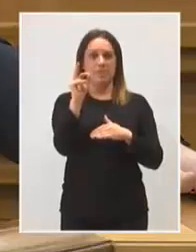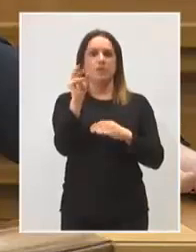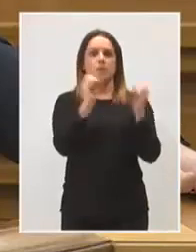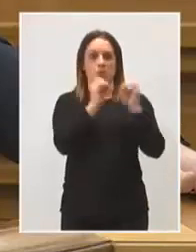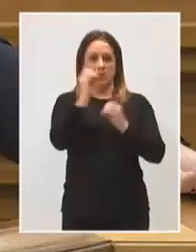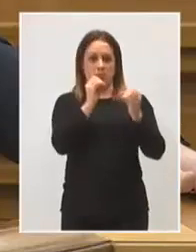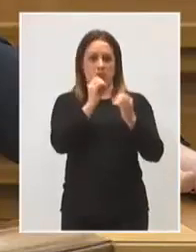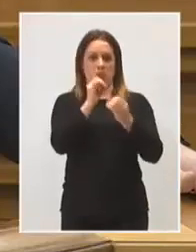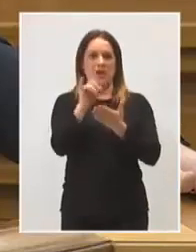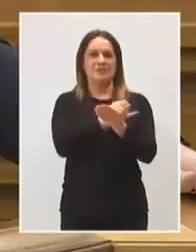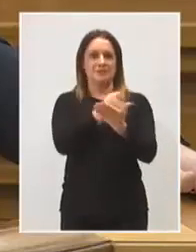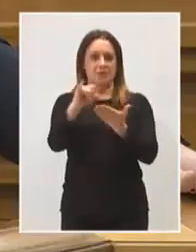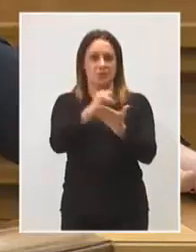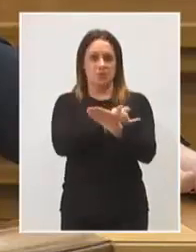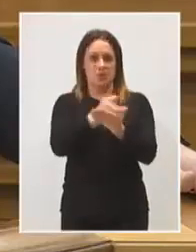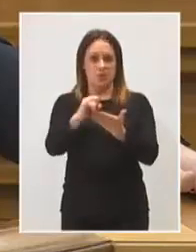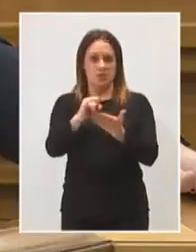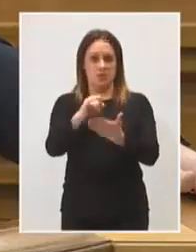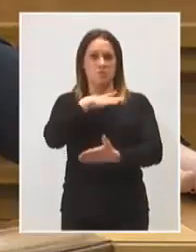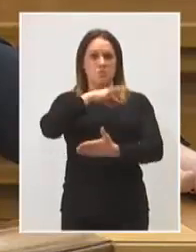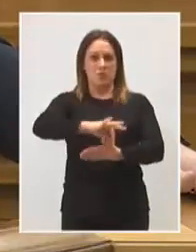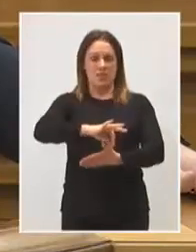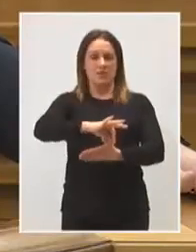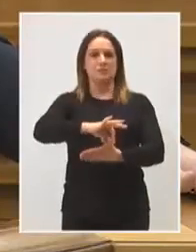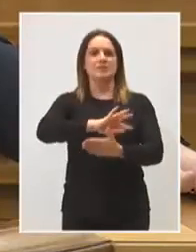ya se puedan prestar con base digital.